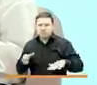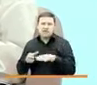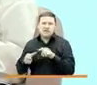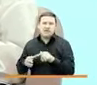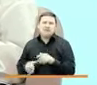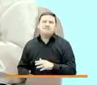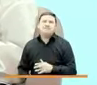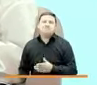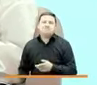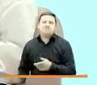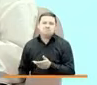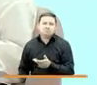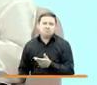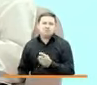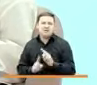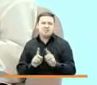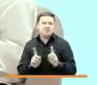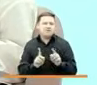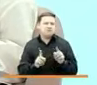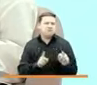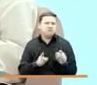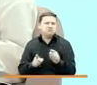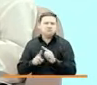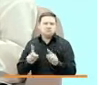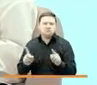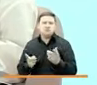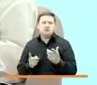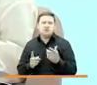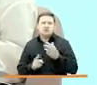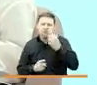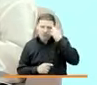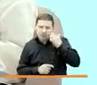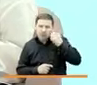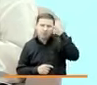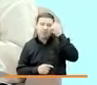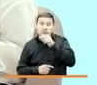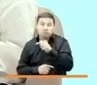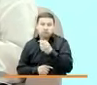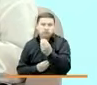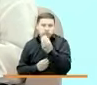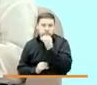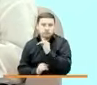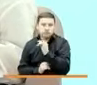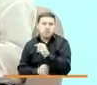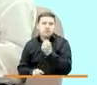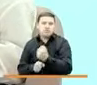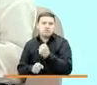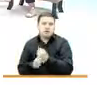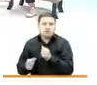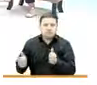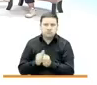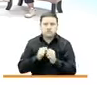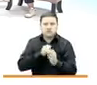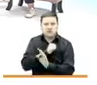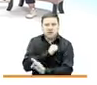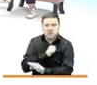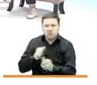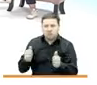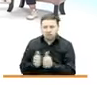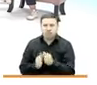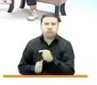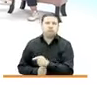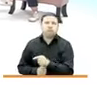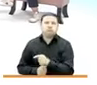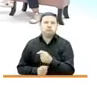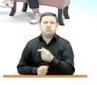que tienen diferentes tipos de profesionales. Juli es nutricionista, pero trabaja al lado de psicólogos. Están